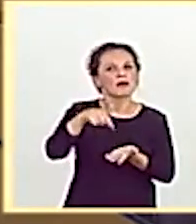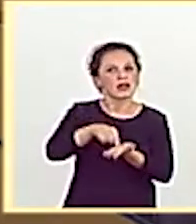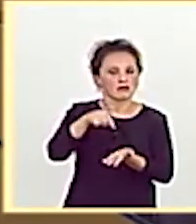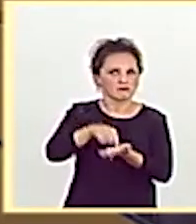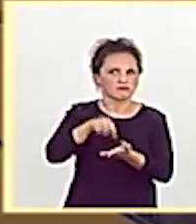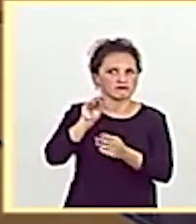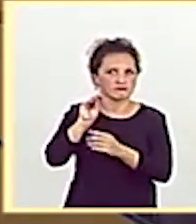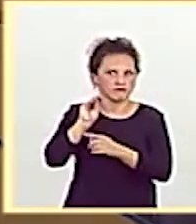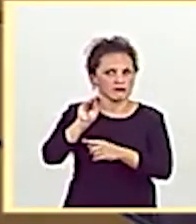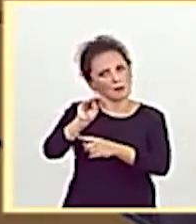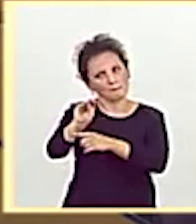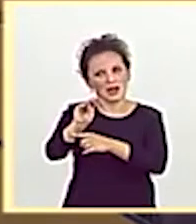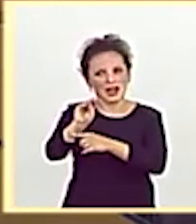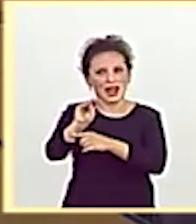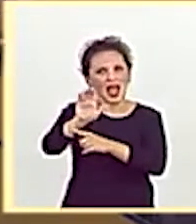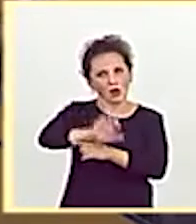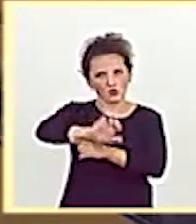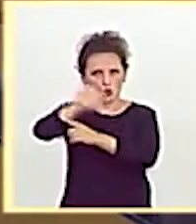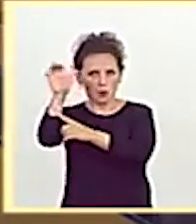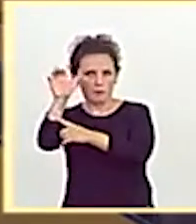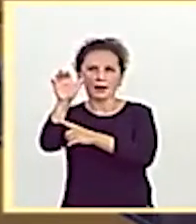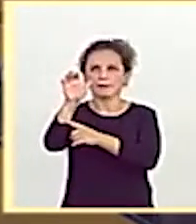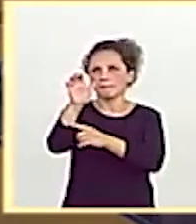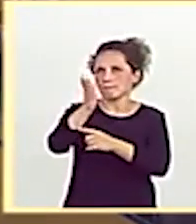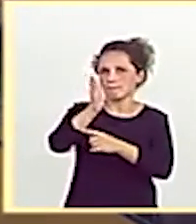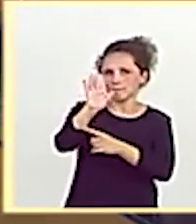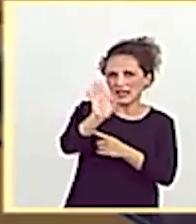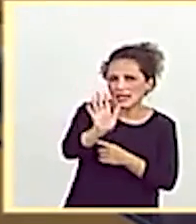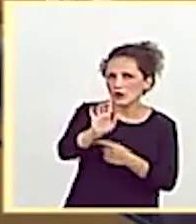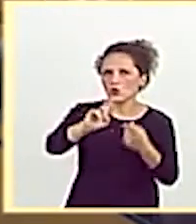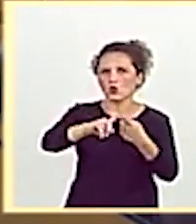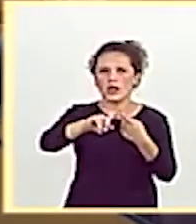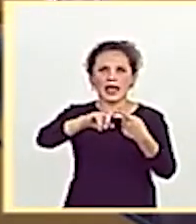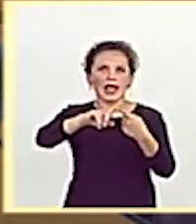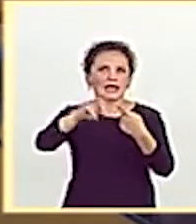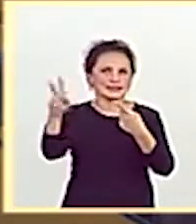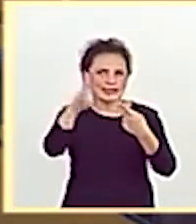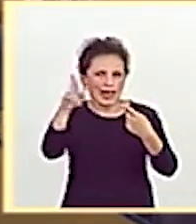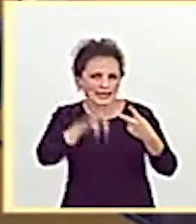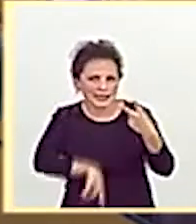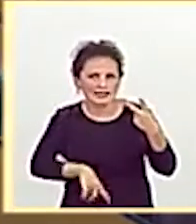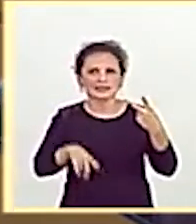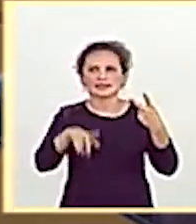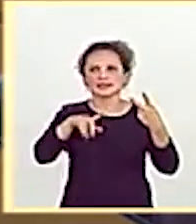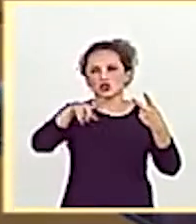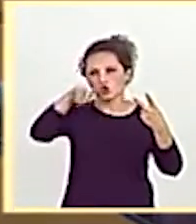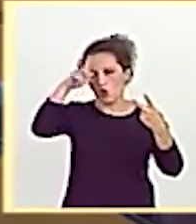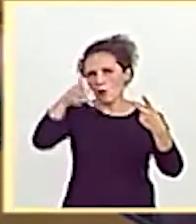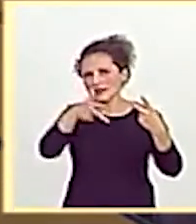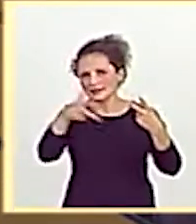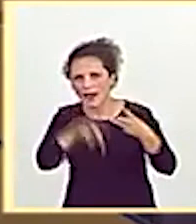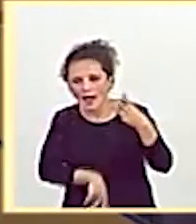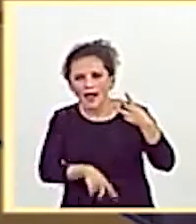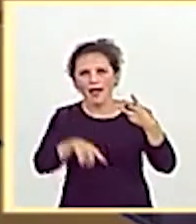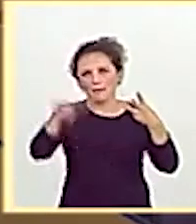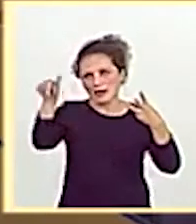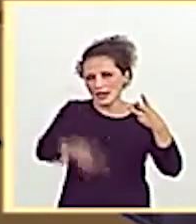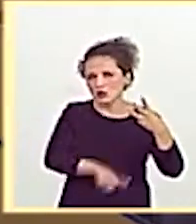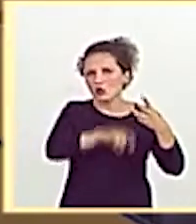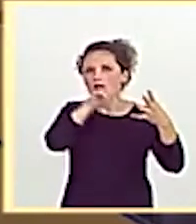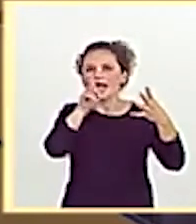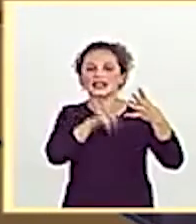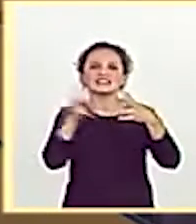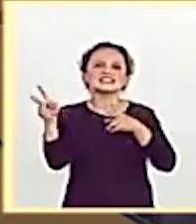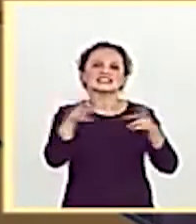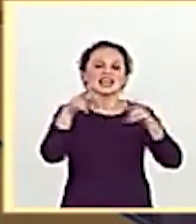anticipada de la producción europea de películas cinematográficas, películas y series para televisión, documentales y películas y series de